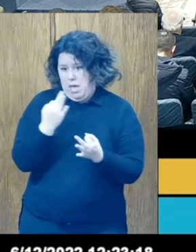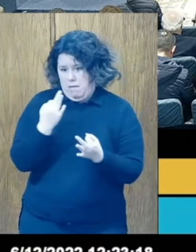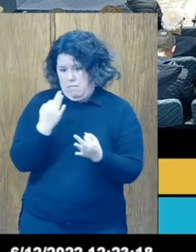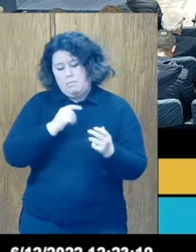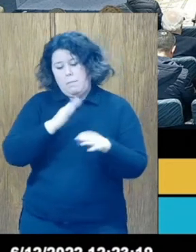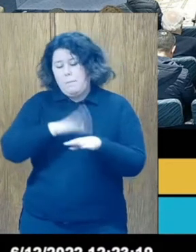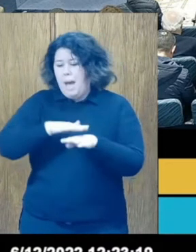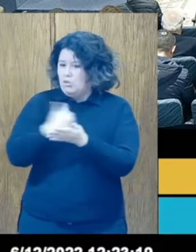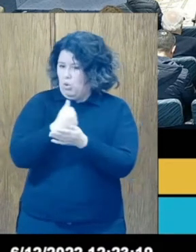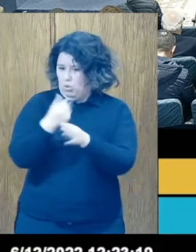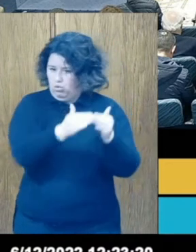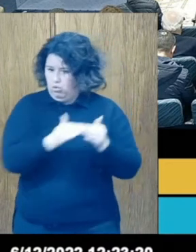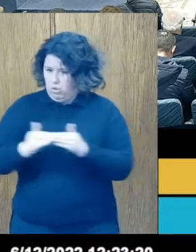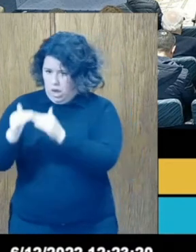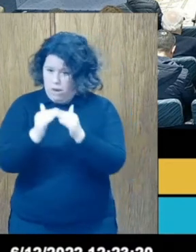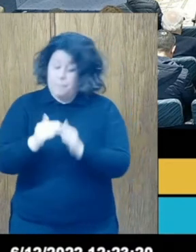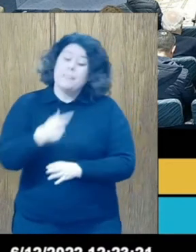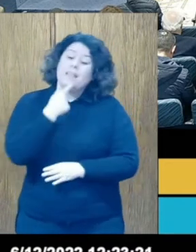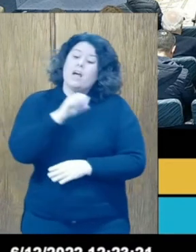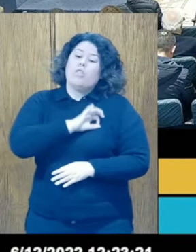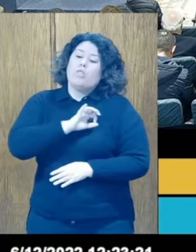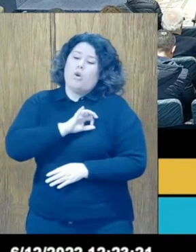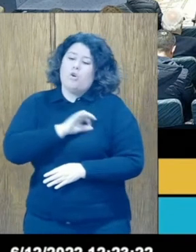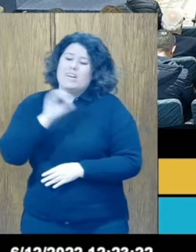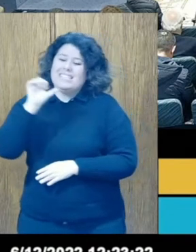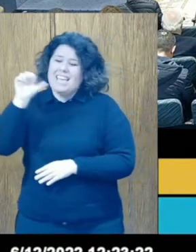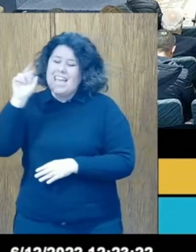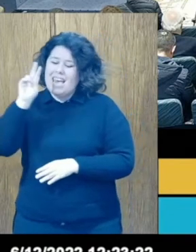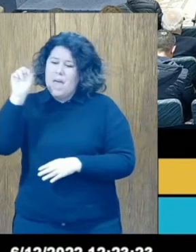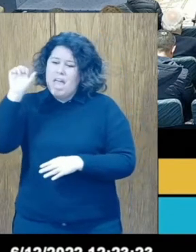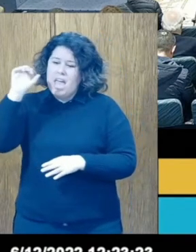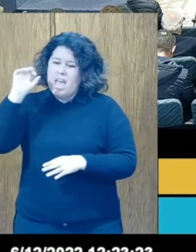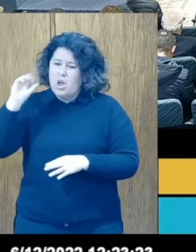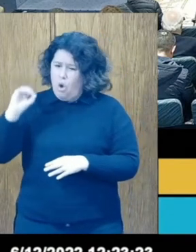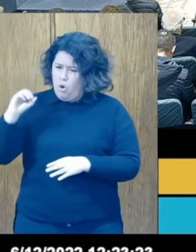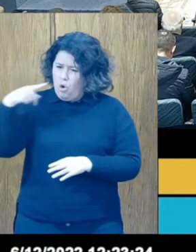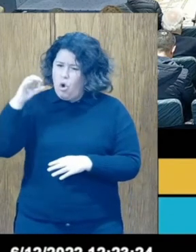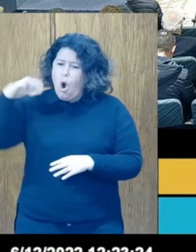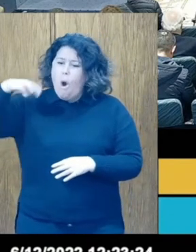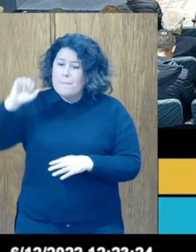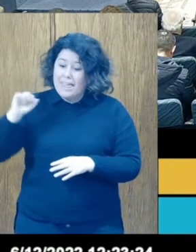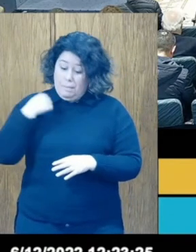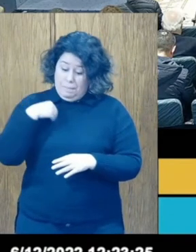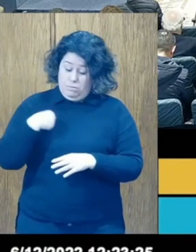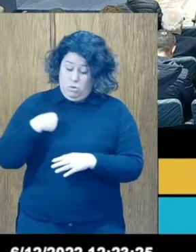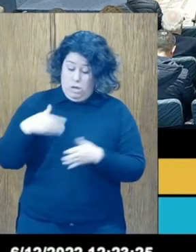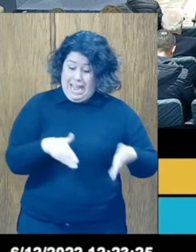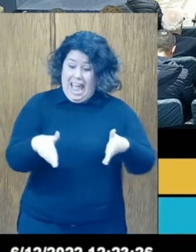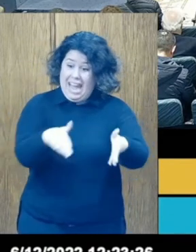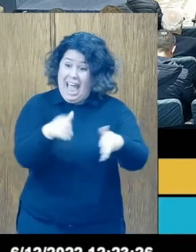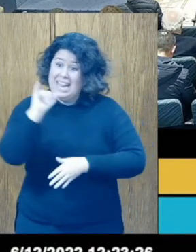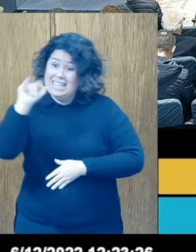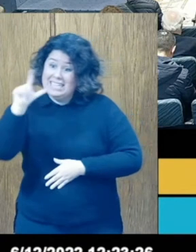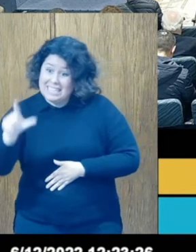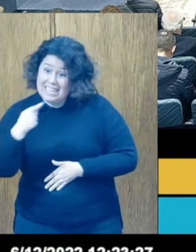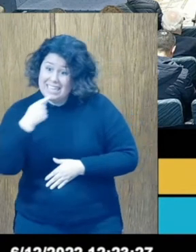Decía don Severo Gómez Núñez, cuando el vierzo aspiraba a construir el canal del SIL y desde la administración se hacían oídos